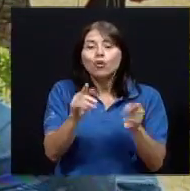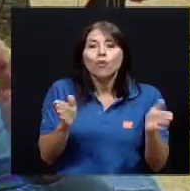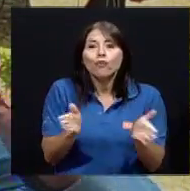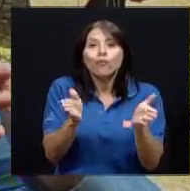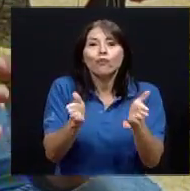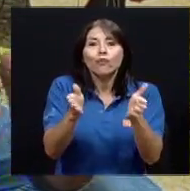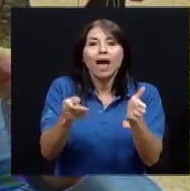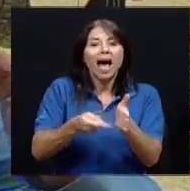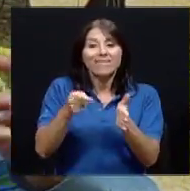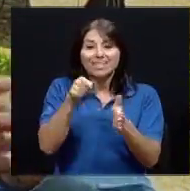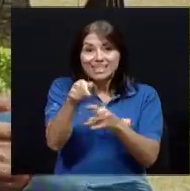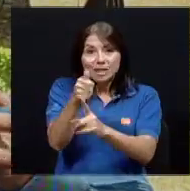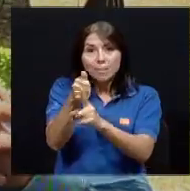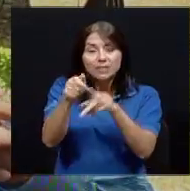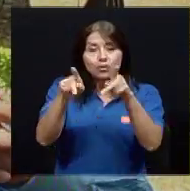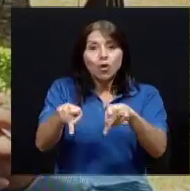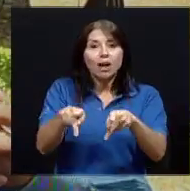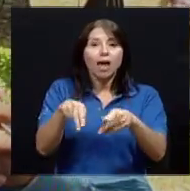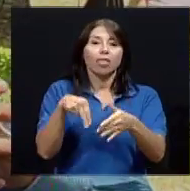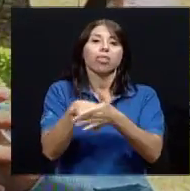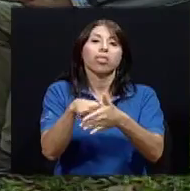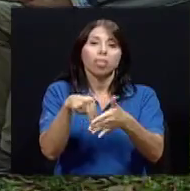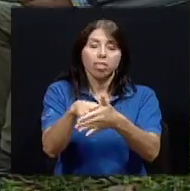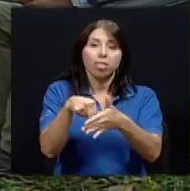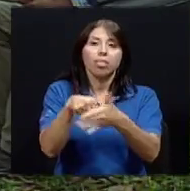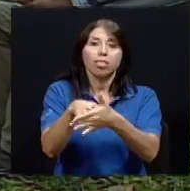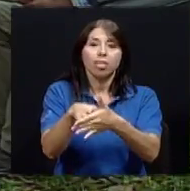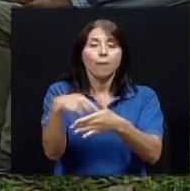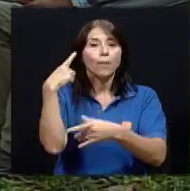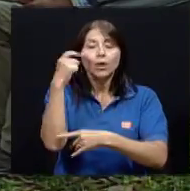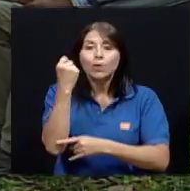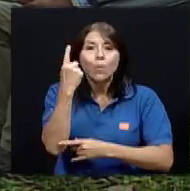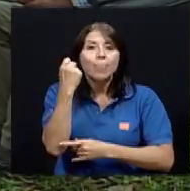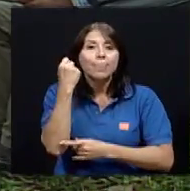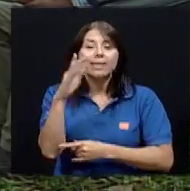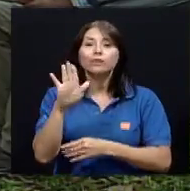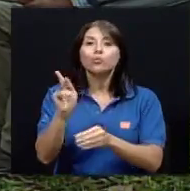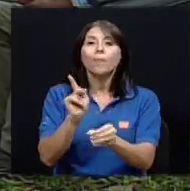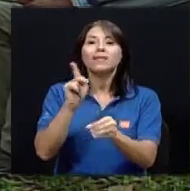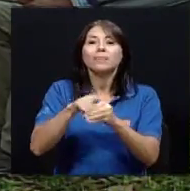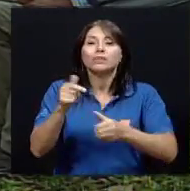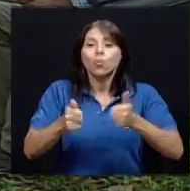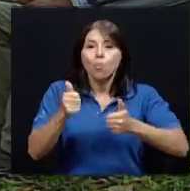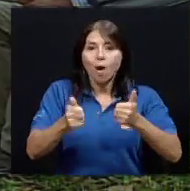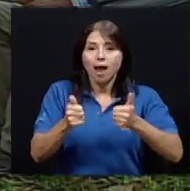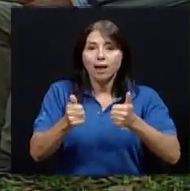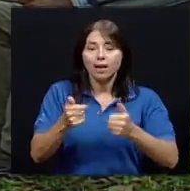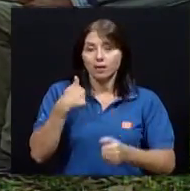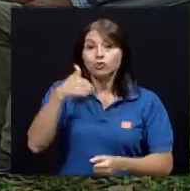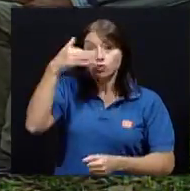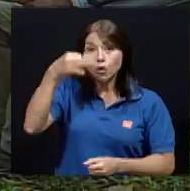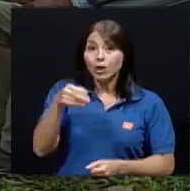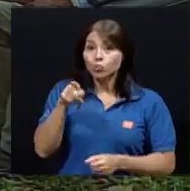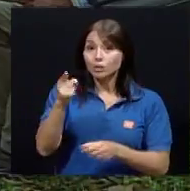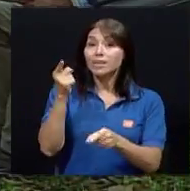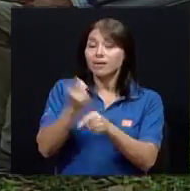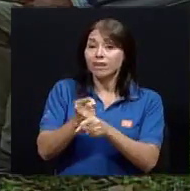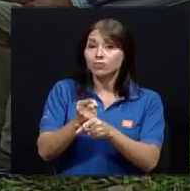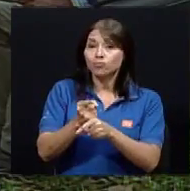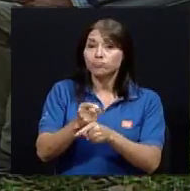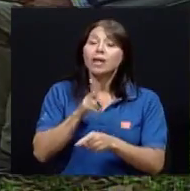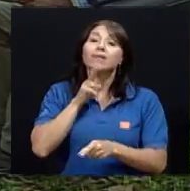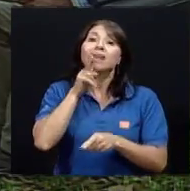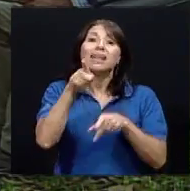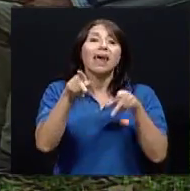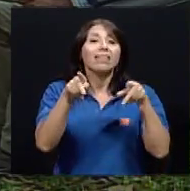concepción muchas veces cerrada de lo que debiera ser su participación. Entonces, bueno, creo que usted tiene razón. En realidad, la gente